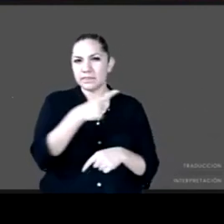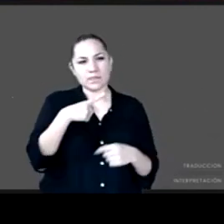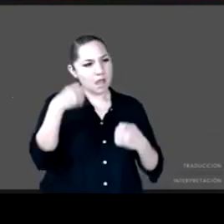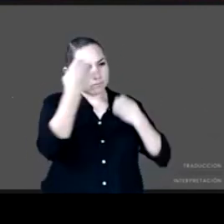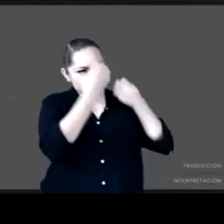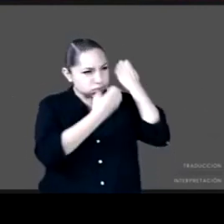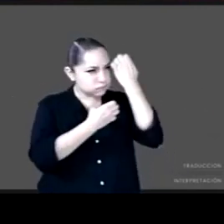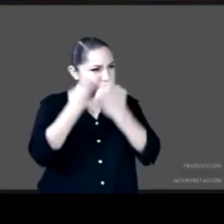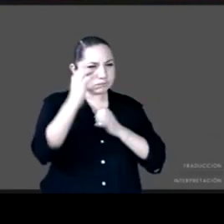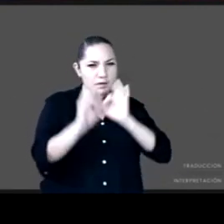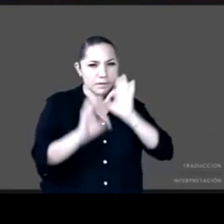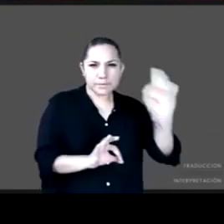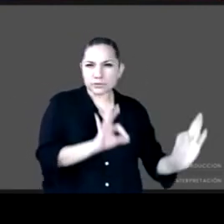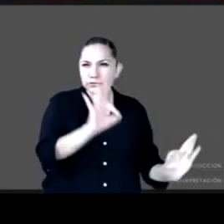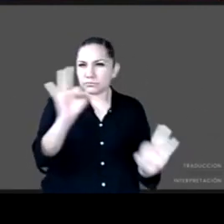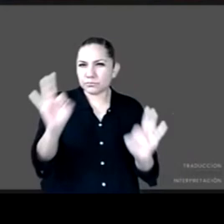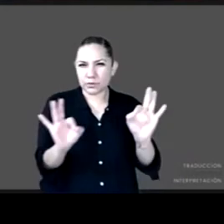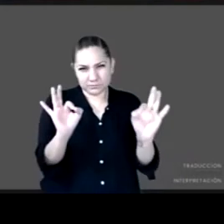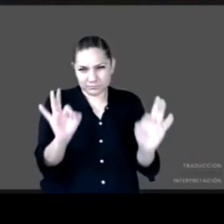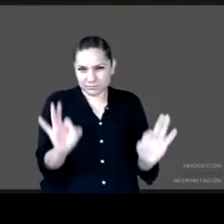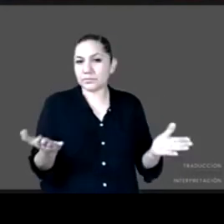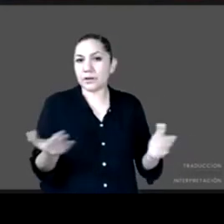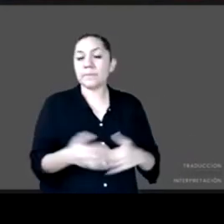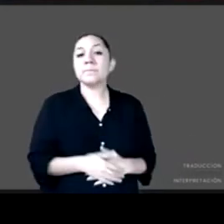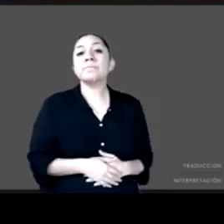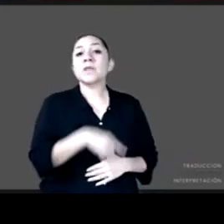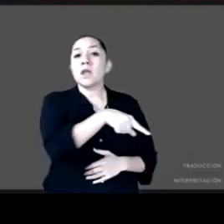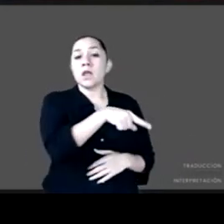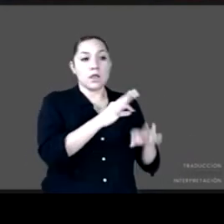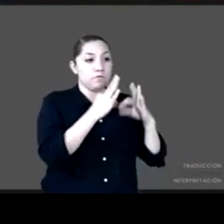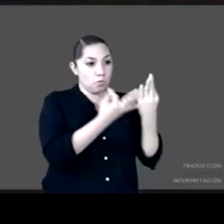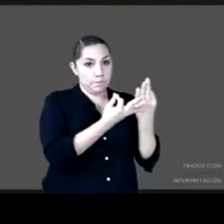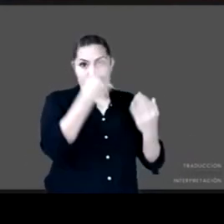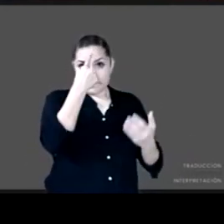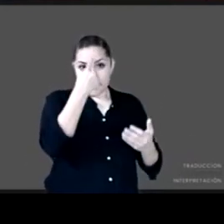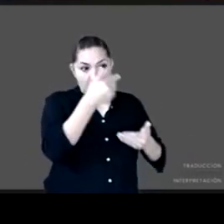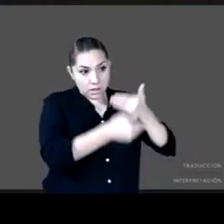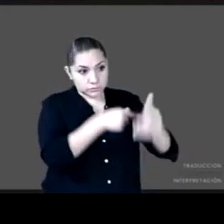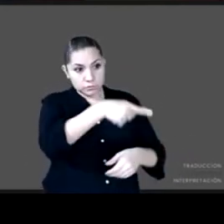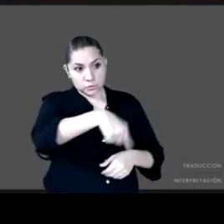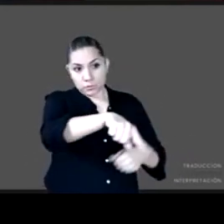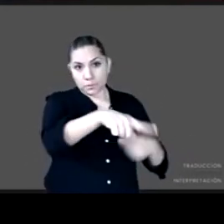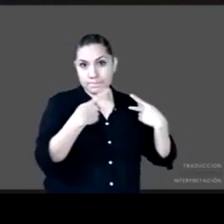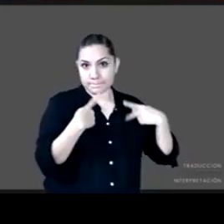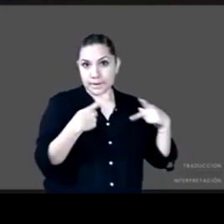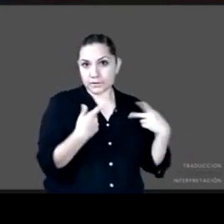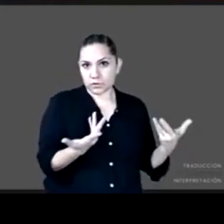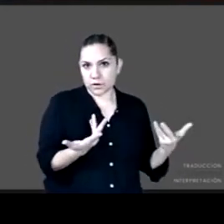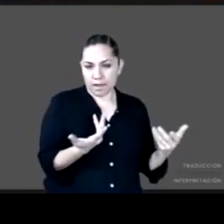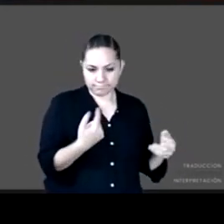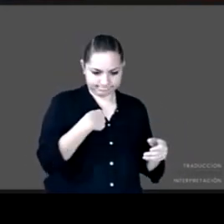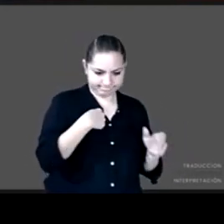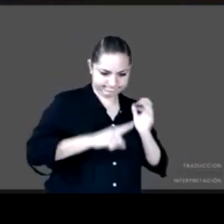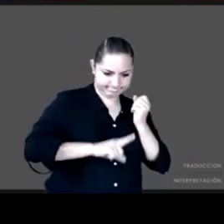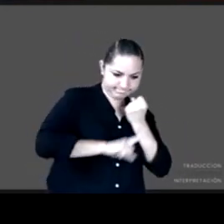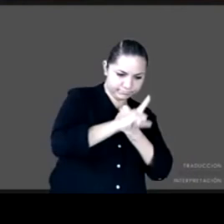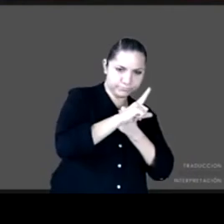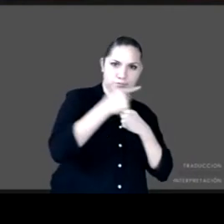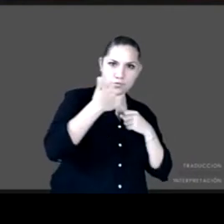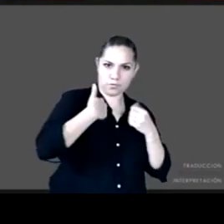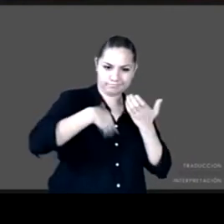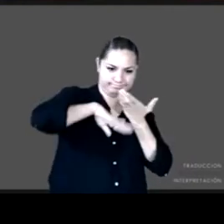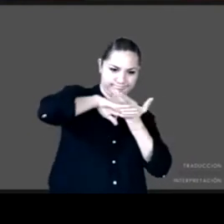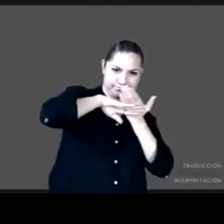instrumentación de políticas de protección y atención a víctimas en general y en particular a la parte del trabajo infantil eso es mínimo ahí los recursos